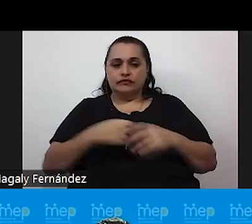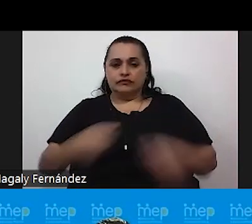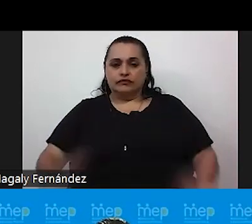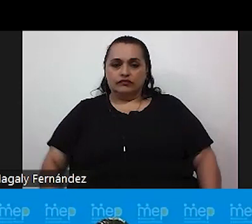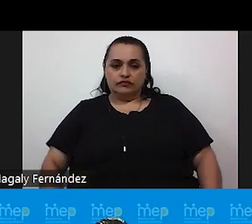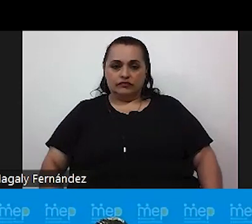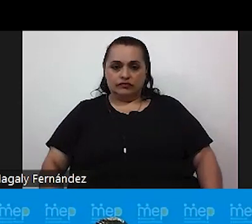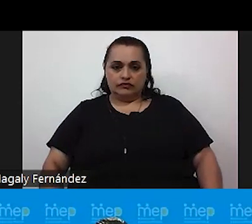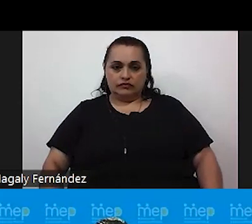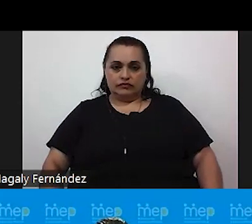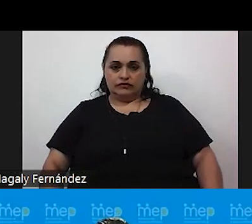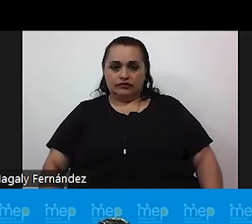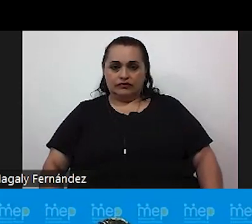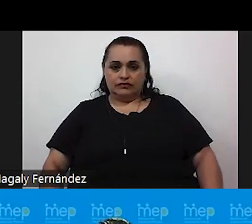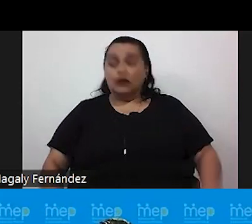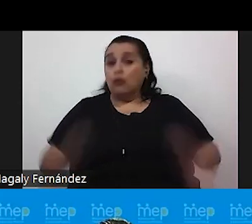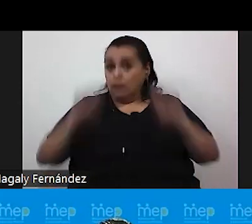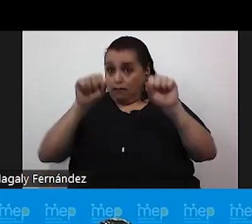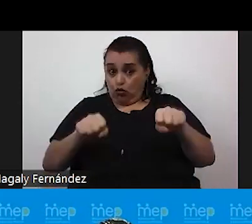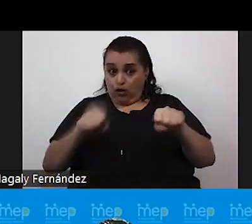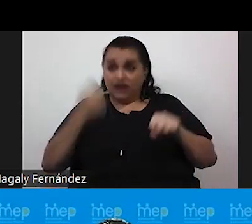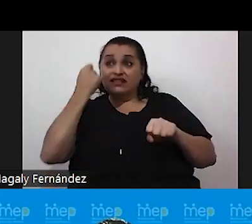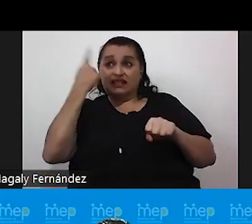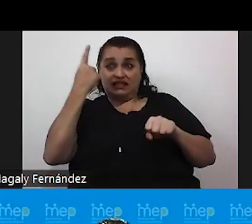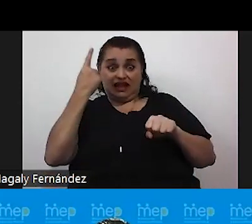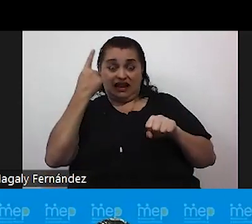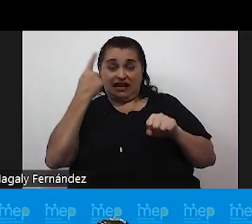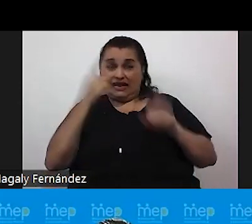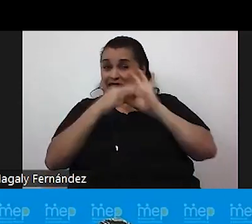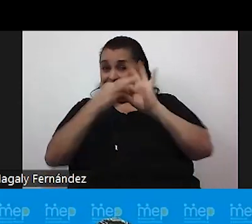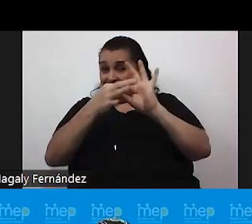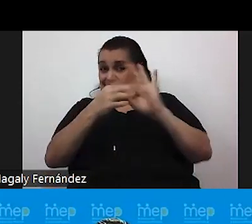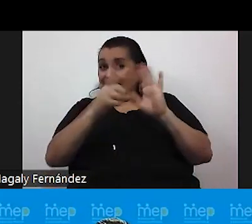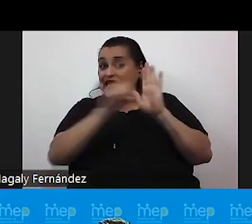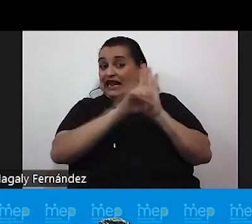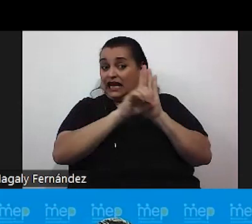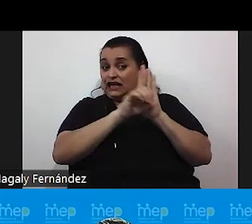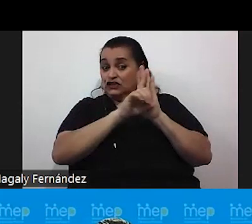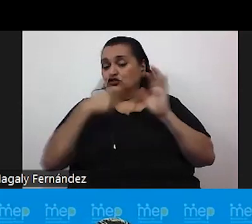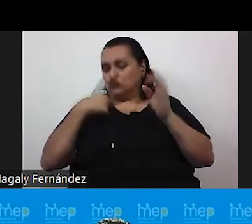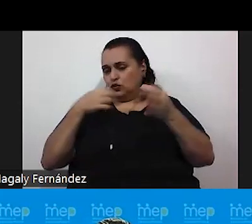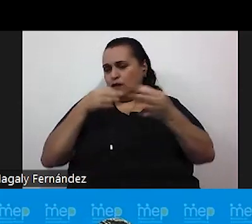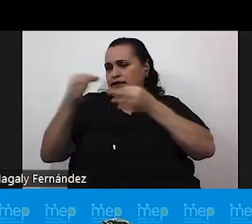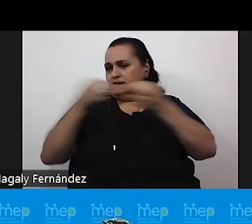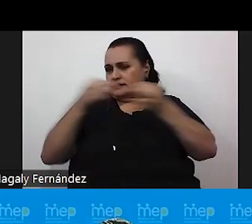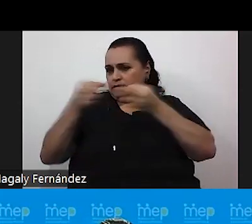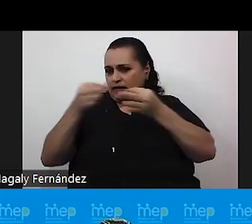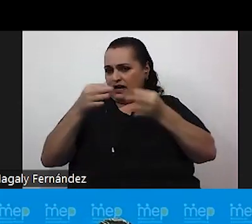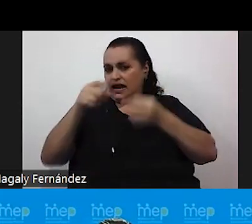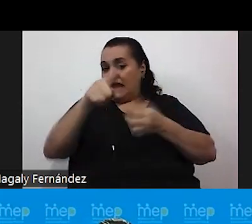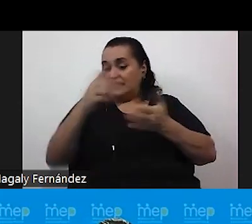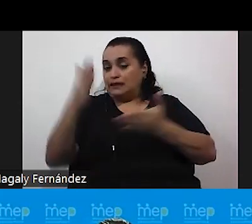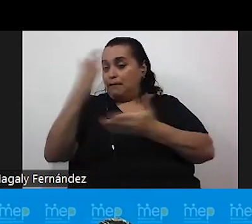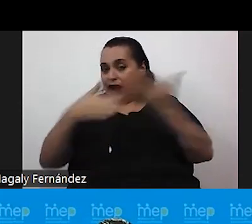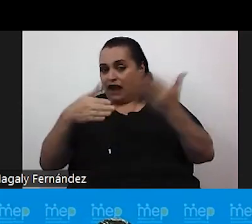Bueno, y para poder comprender un poquito los derechos, quería hacer un repaso rápido de esta parte conceptual